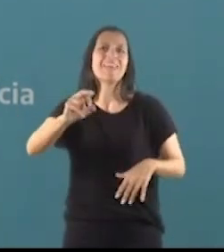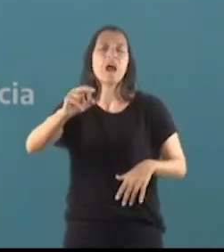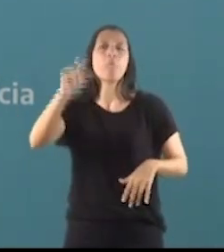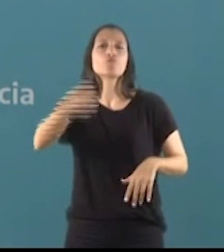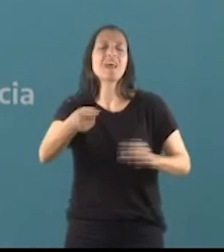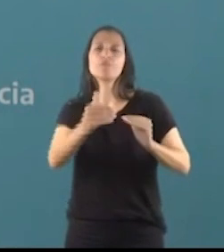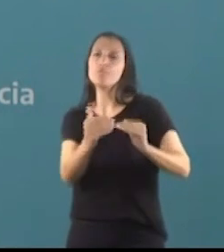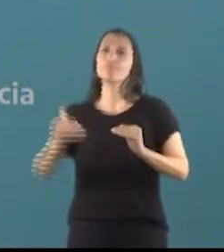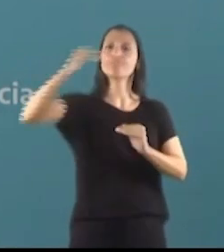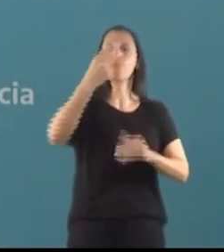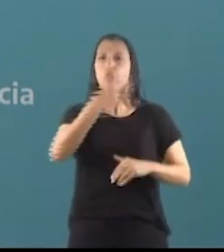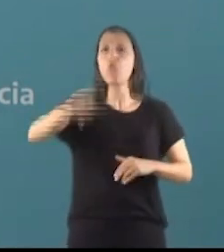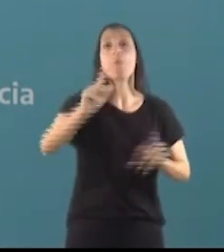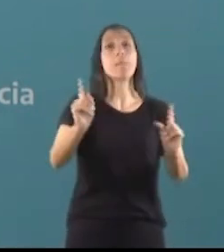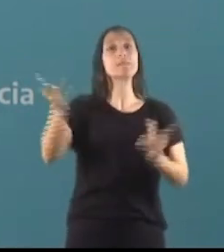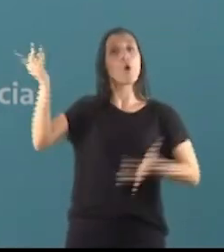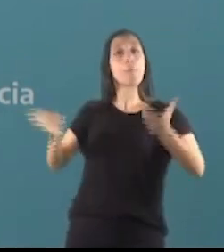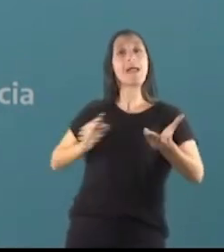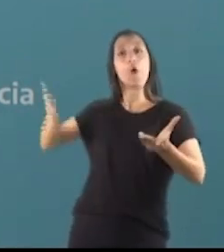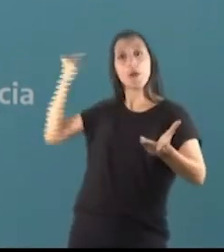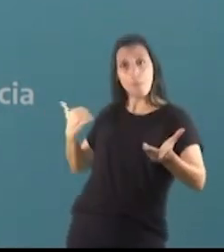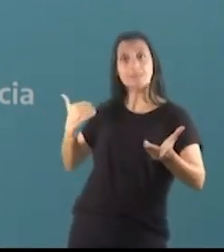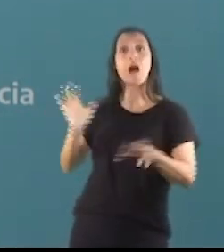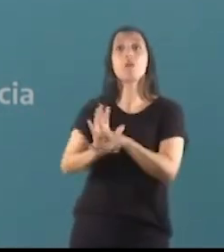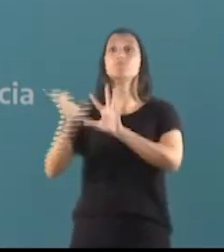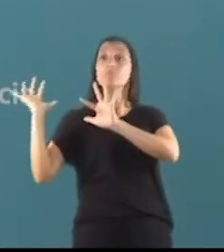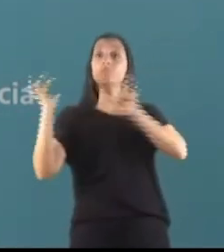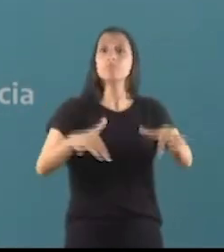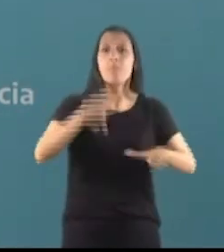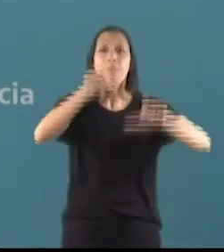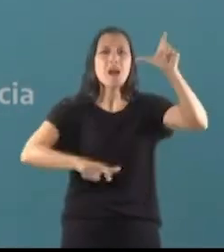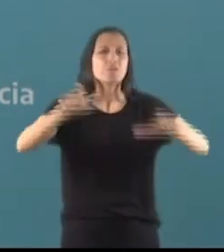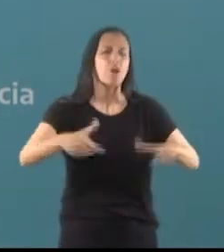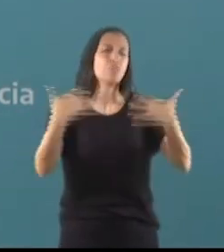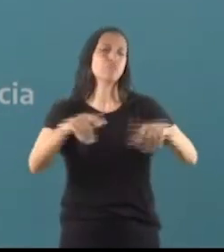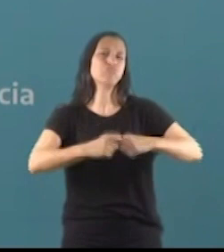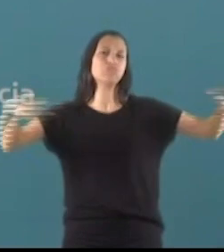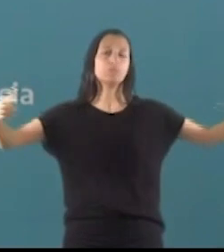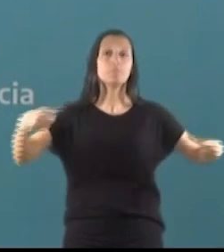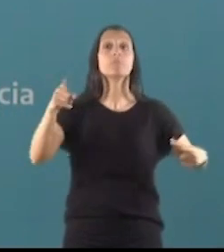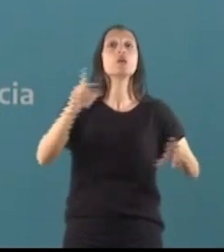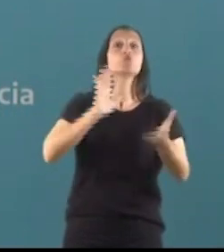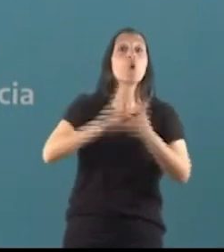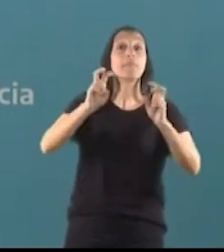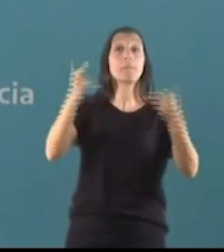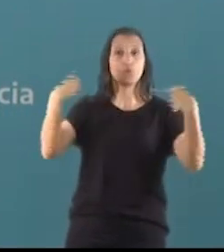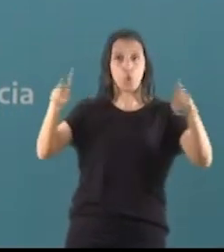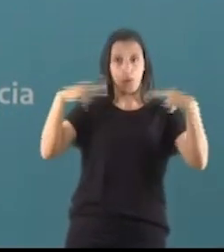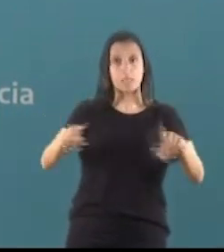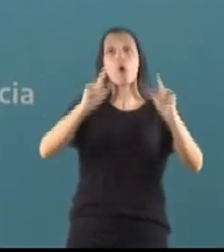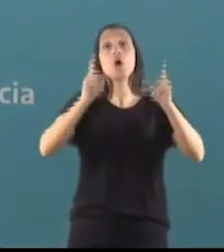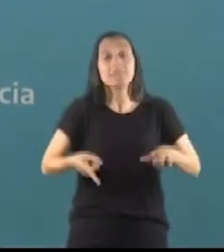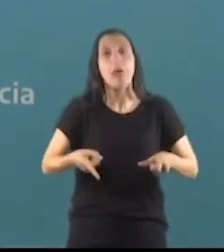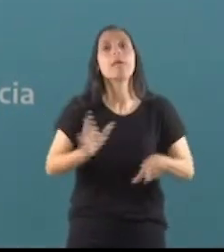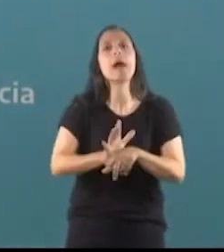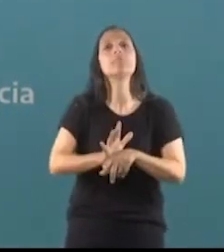periodo del año pasado, o sea, ingresaron 190% más interanual con respecto al turismo y salieron 3